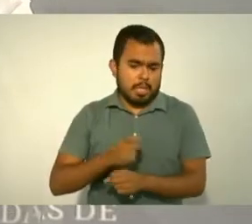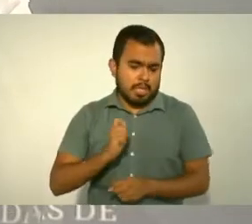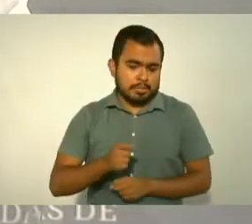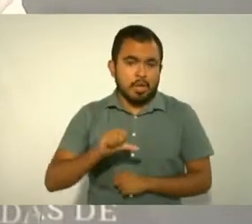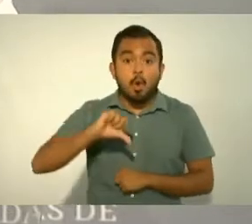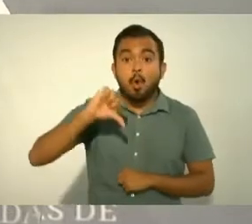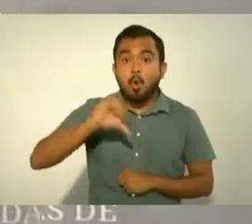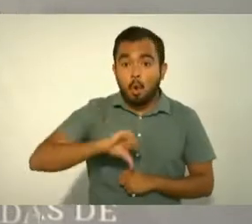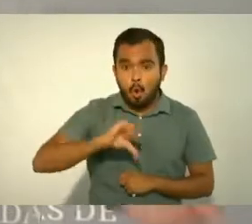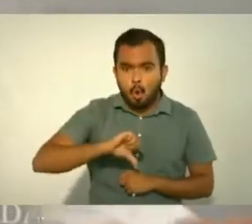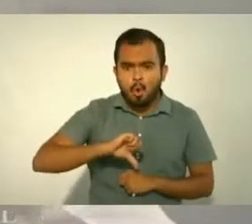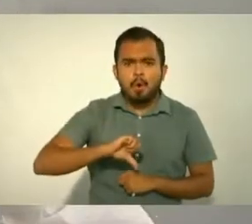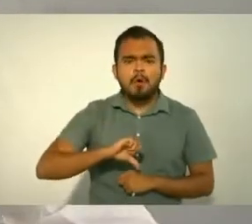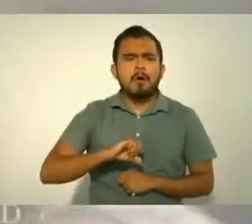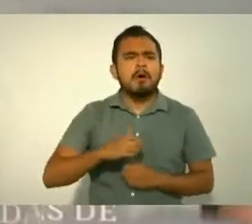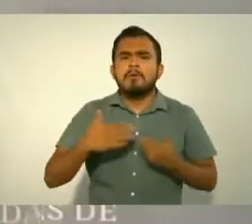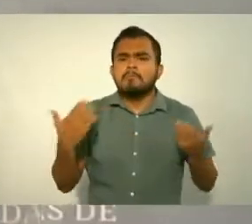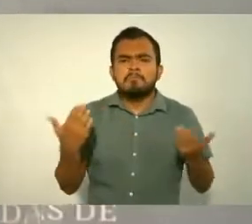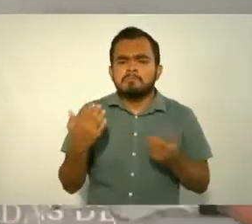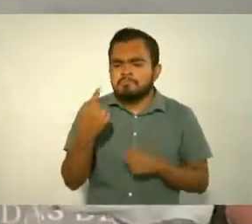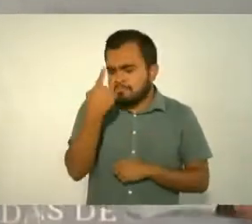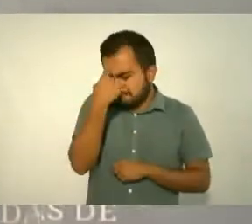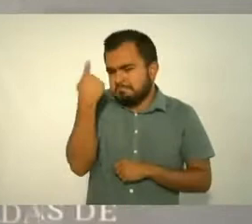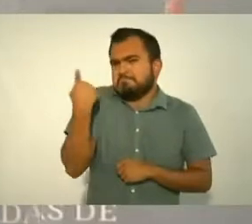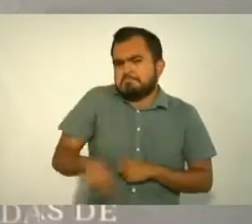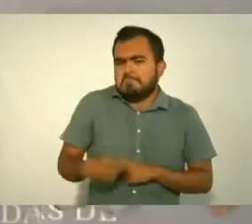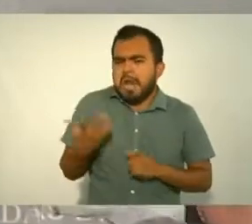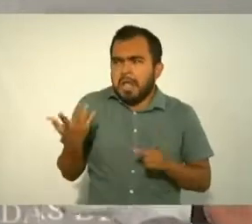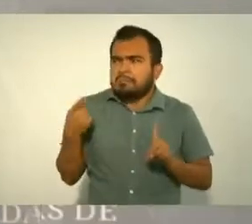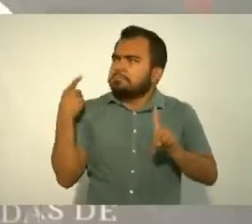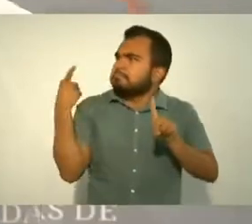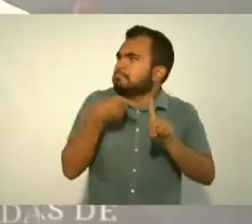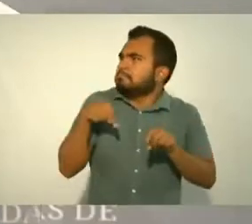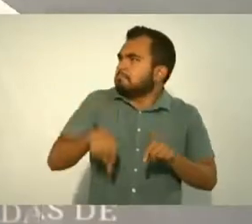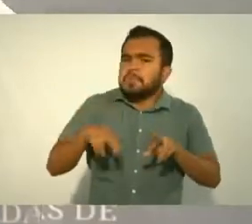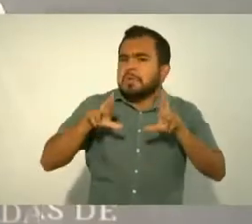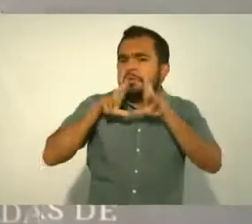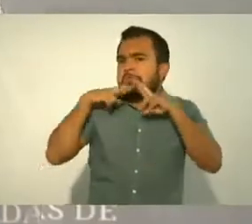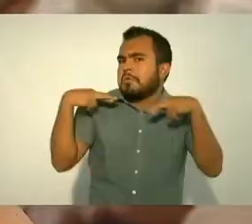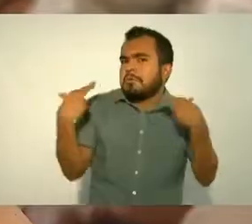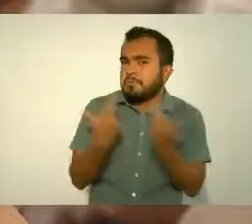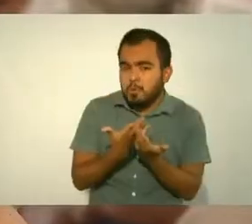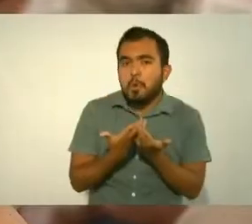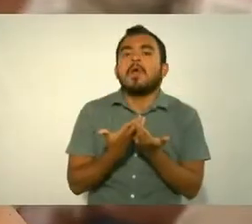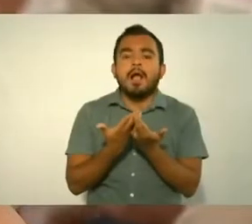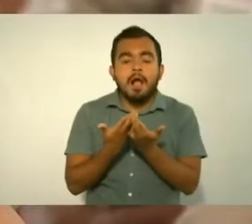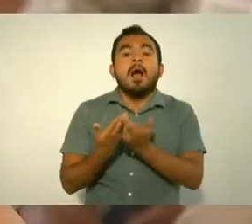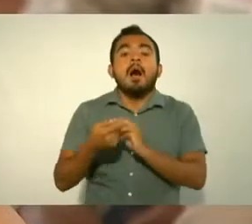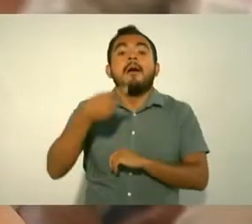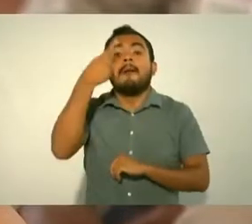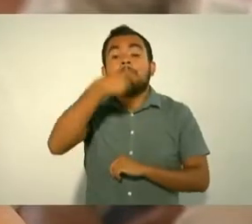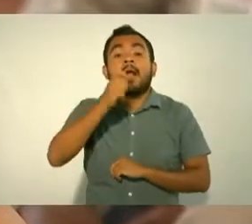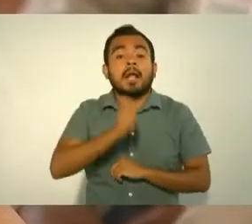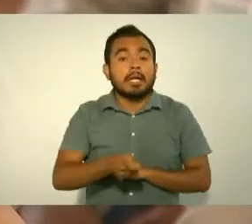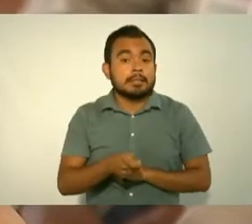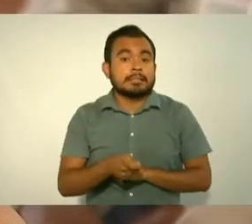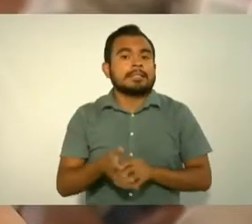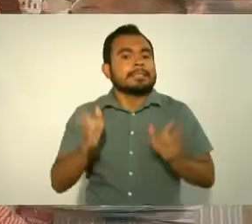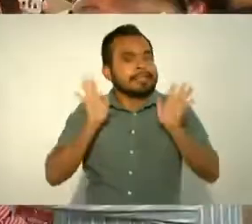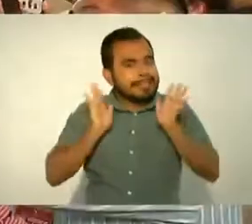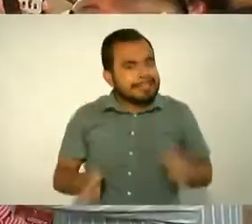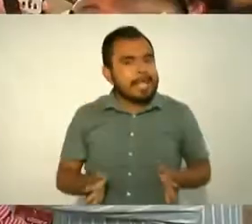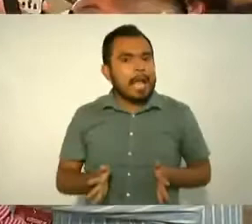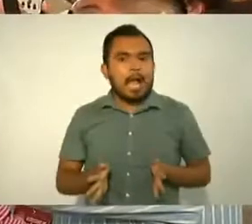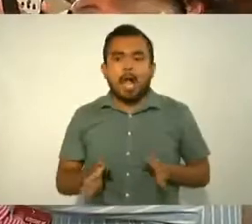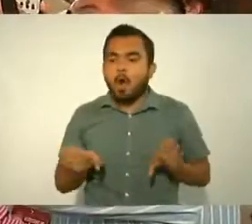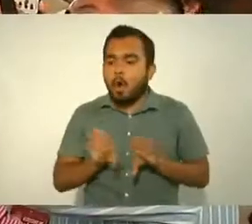tiene como propósito el que iniciemos una